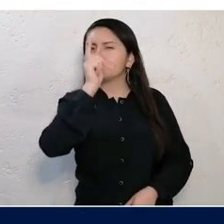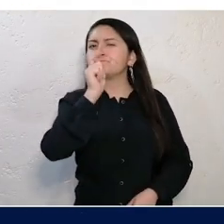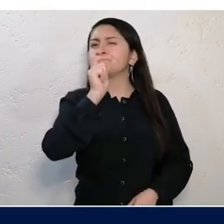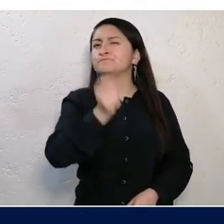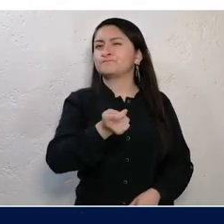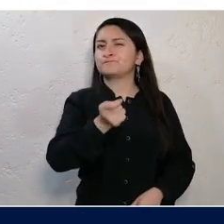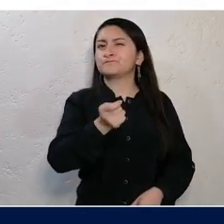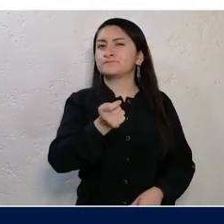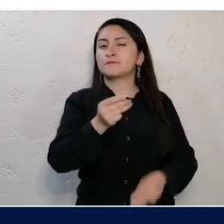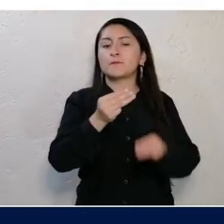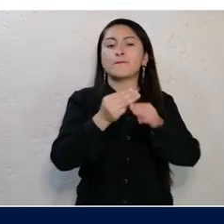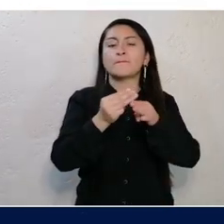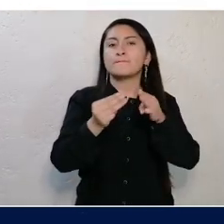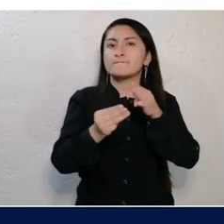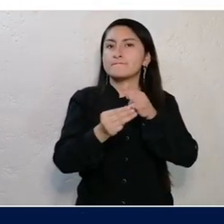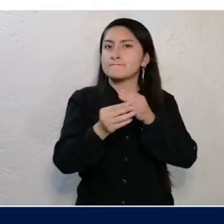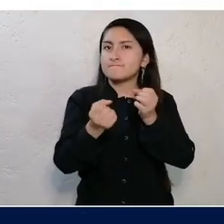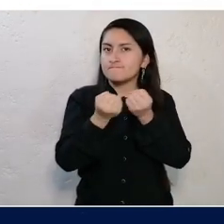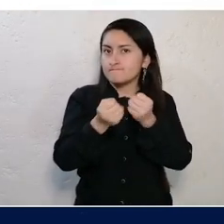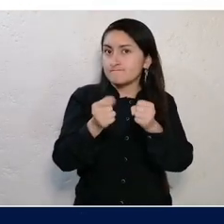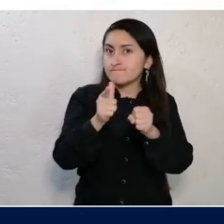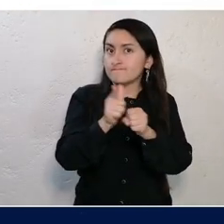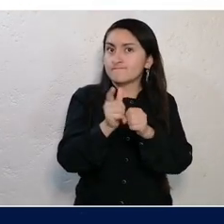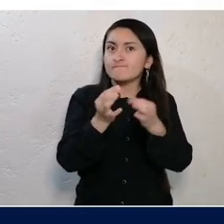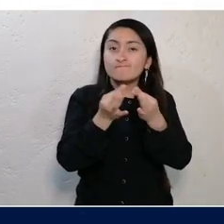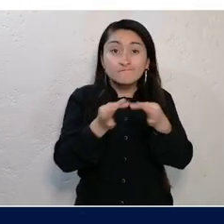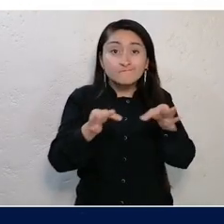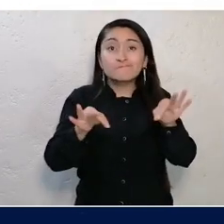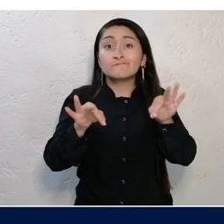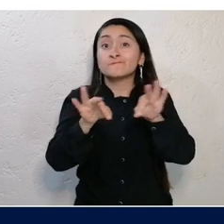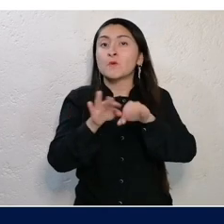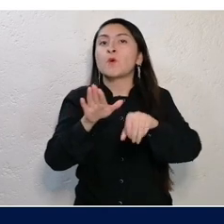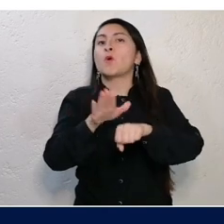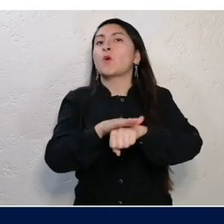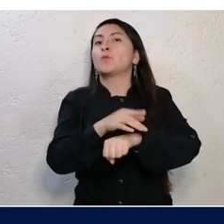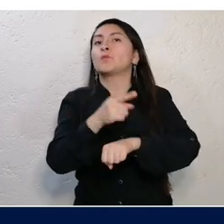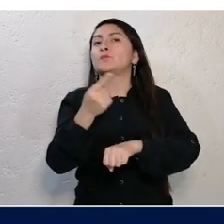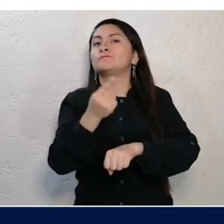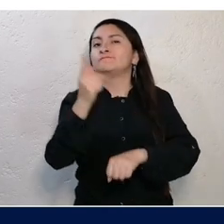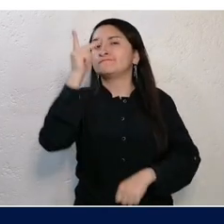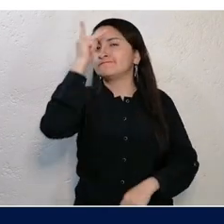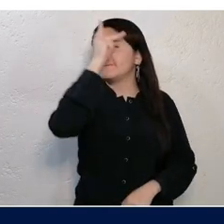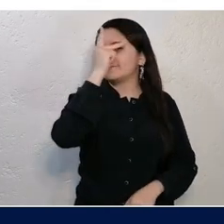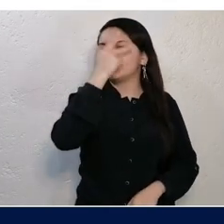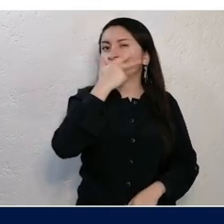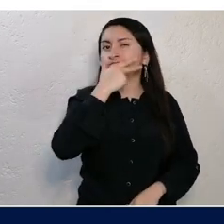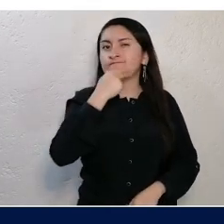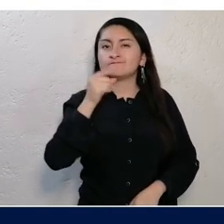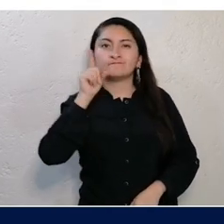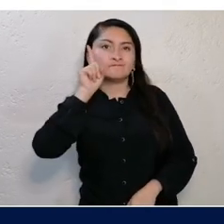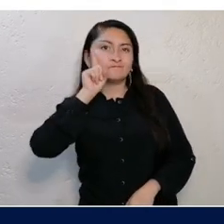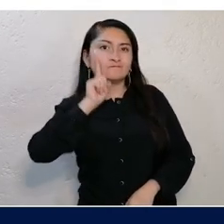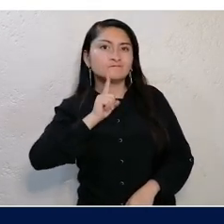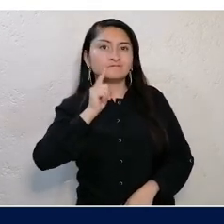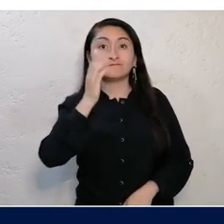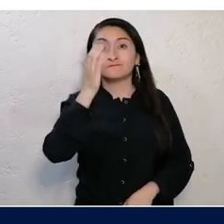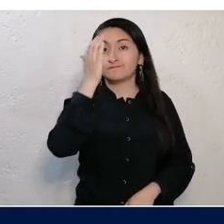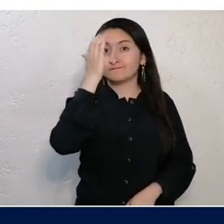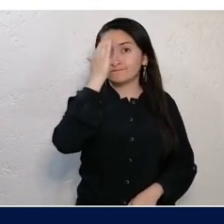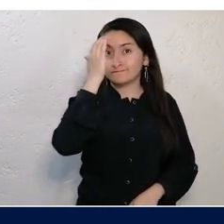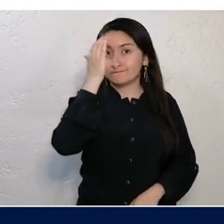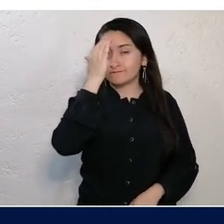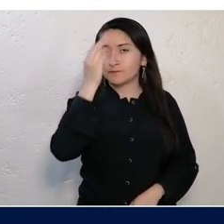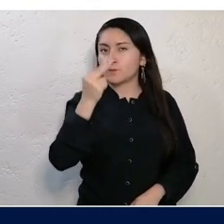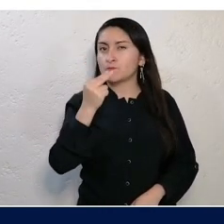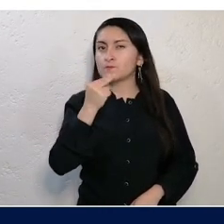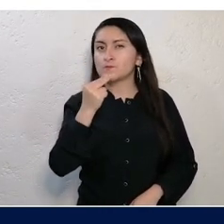Como podras darte cuenta, la psicología es una disciplina de gran relevancia social, ya que es gracias a la